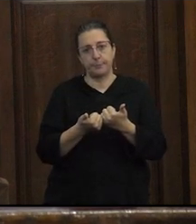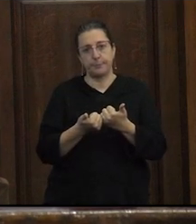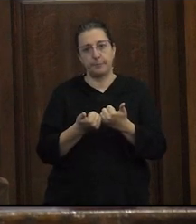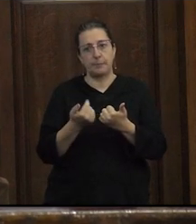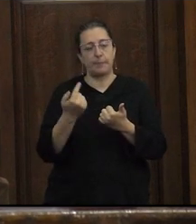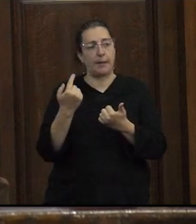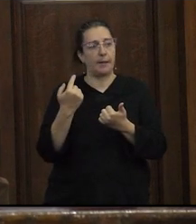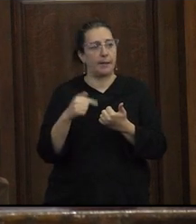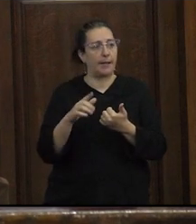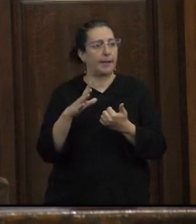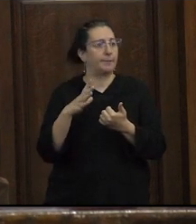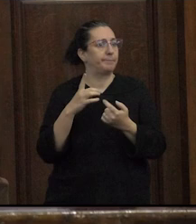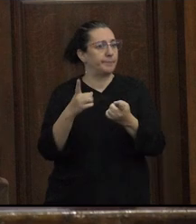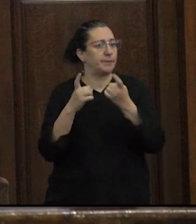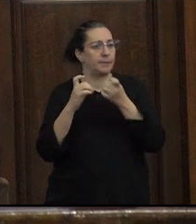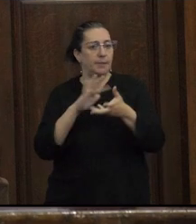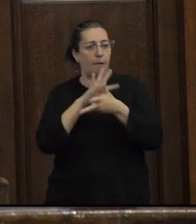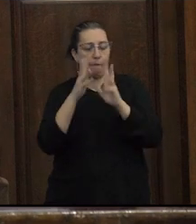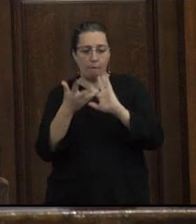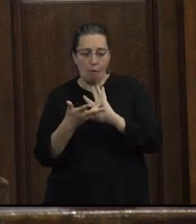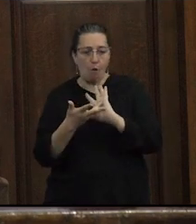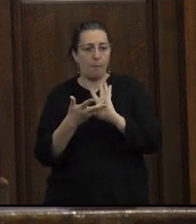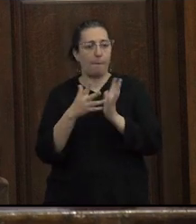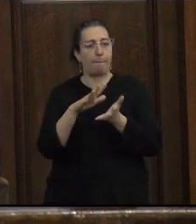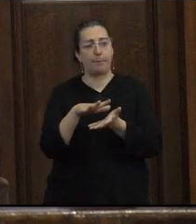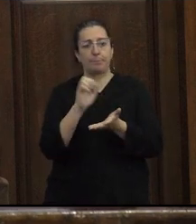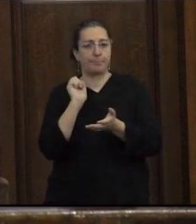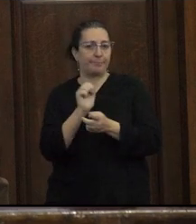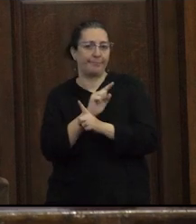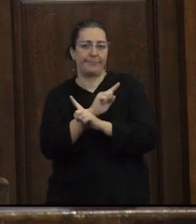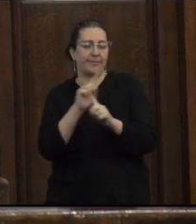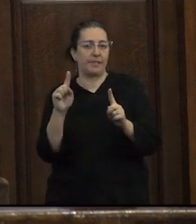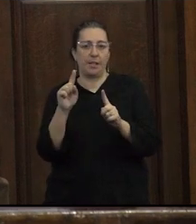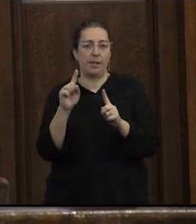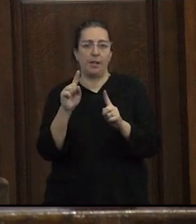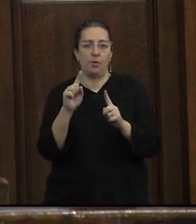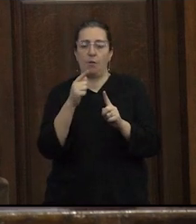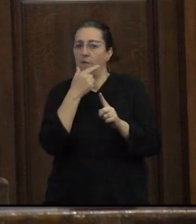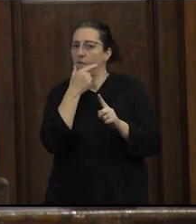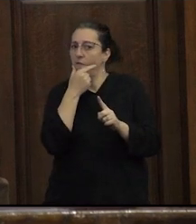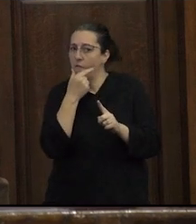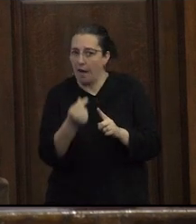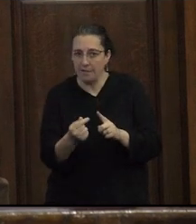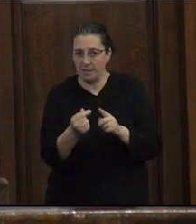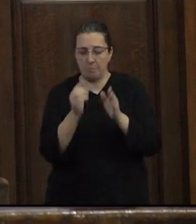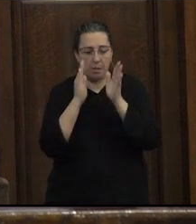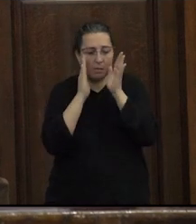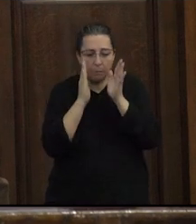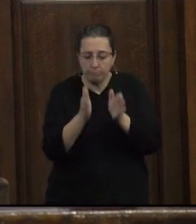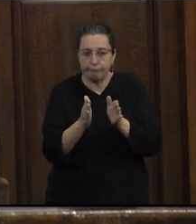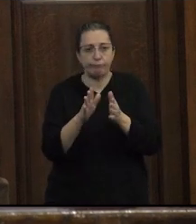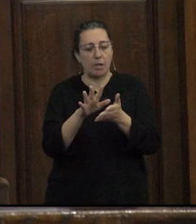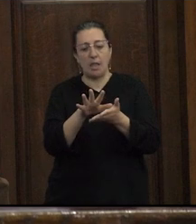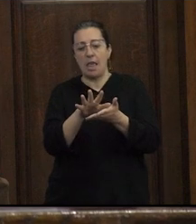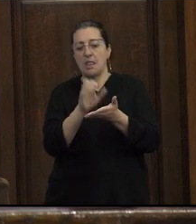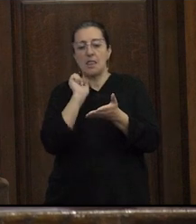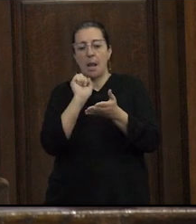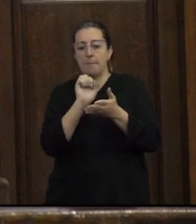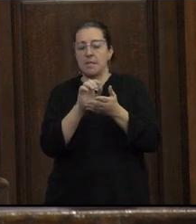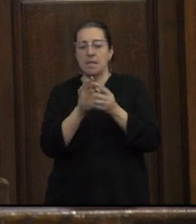y que requiere formas de lectura que no pueden encararse fácilmente en una interpretación